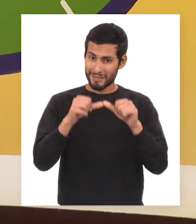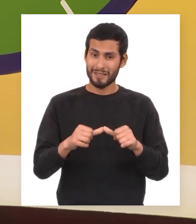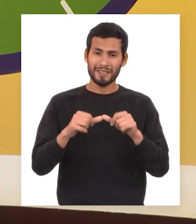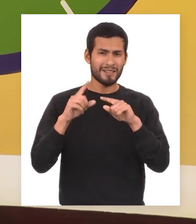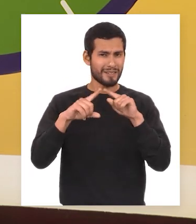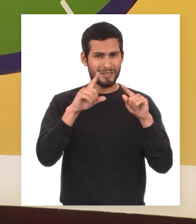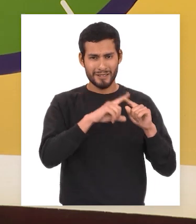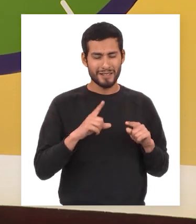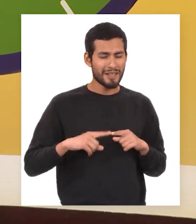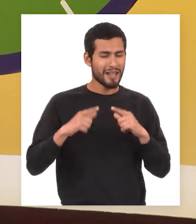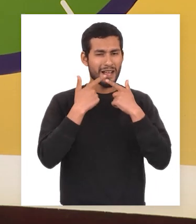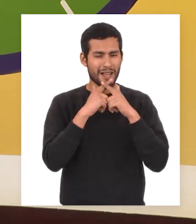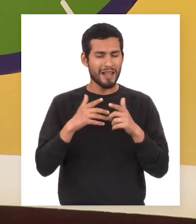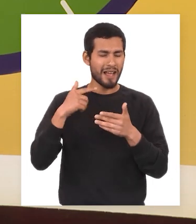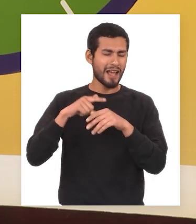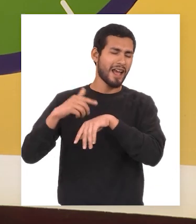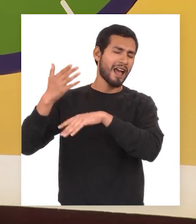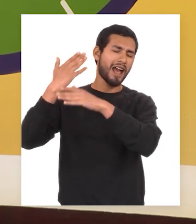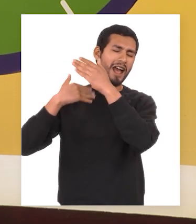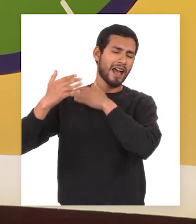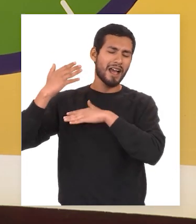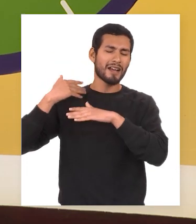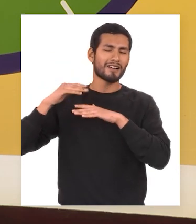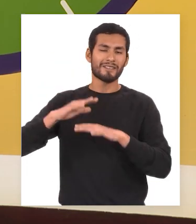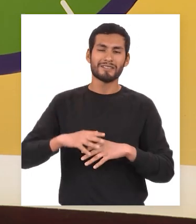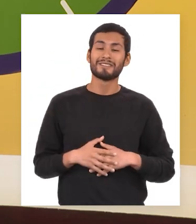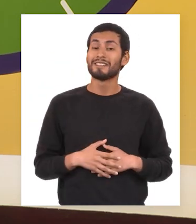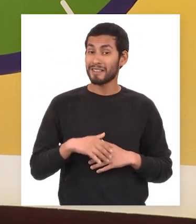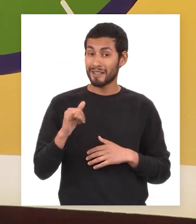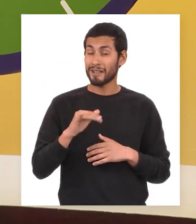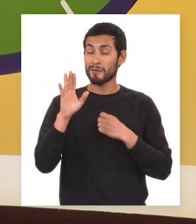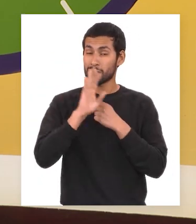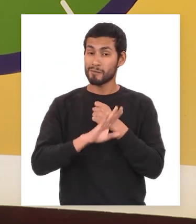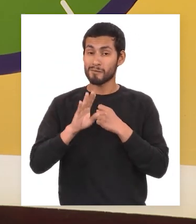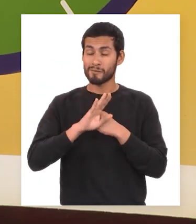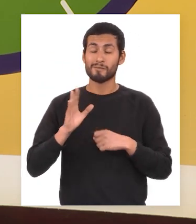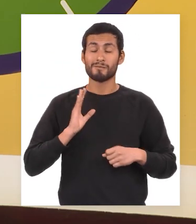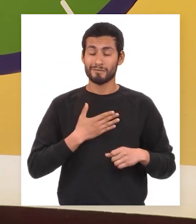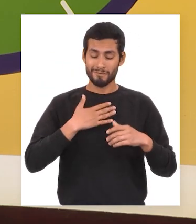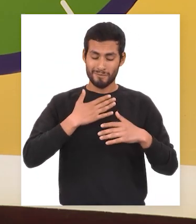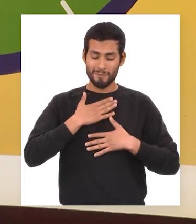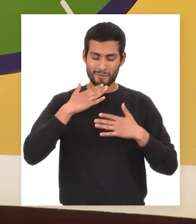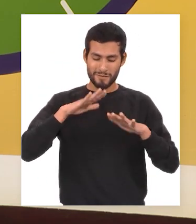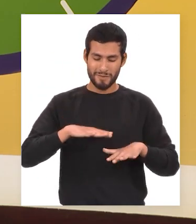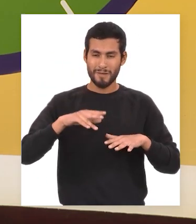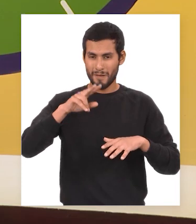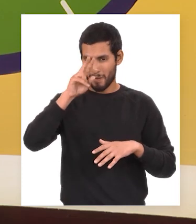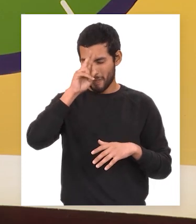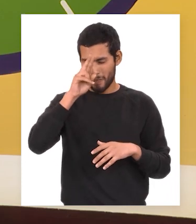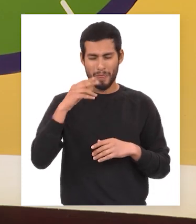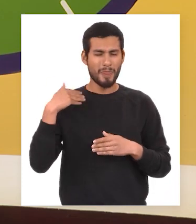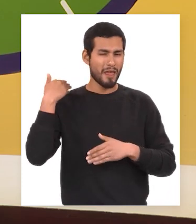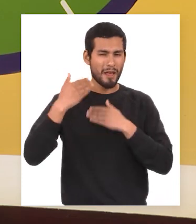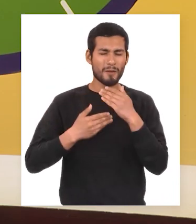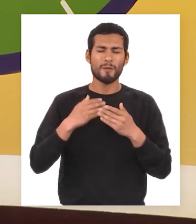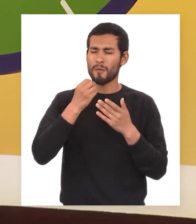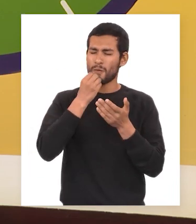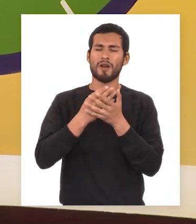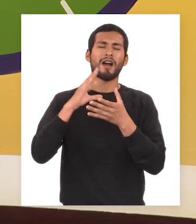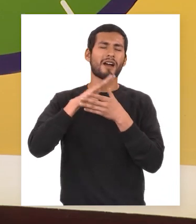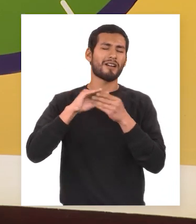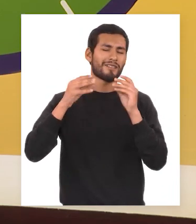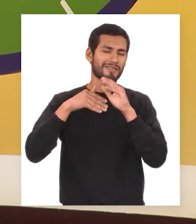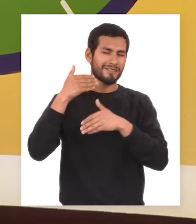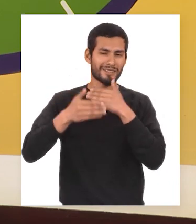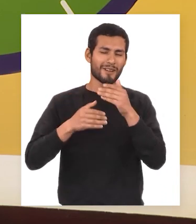prevalecen las distintas lenguas ancestrales y por último protegiendo nuestros patrimonios culturales herencia rica